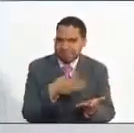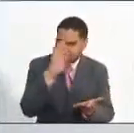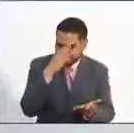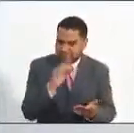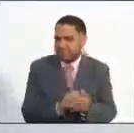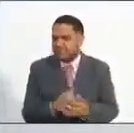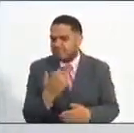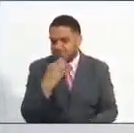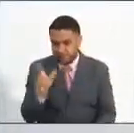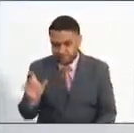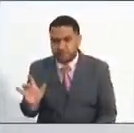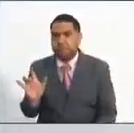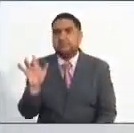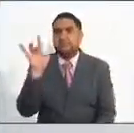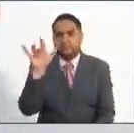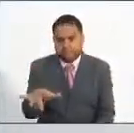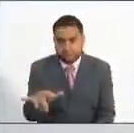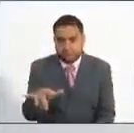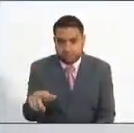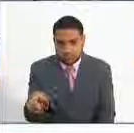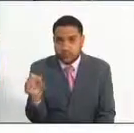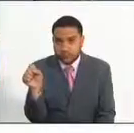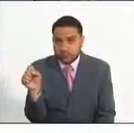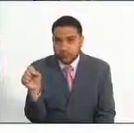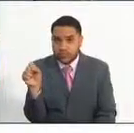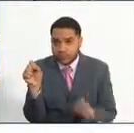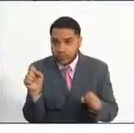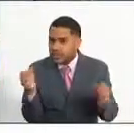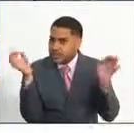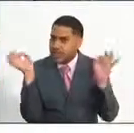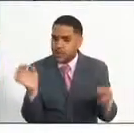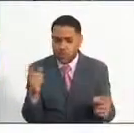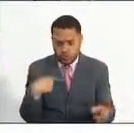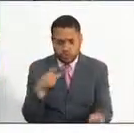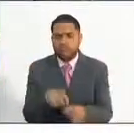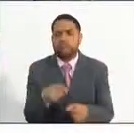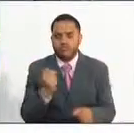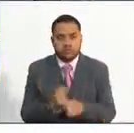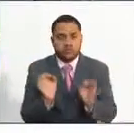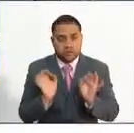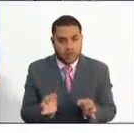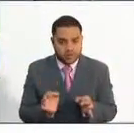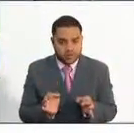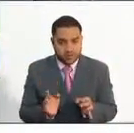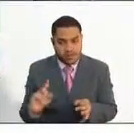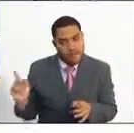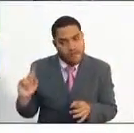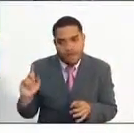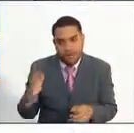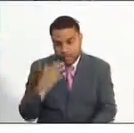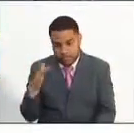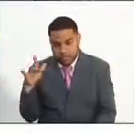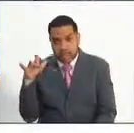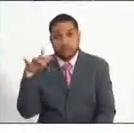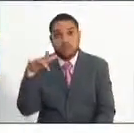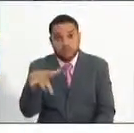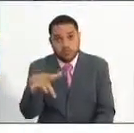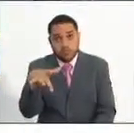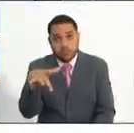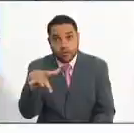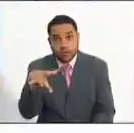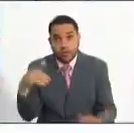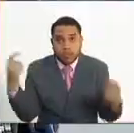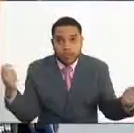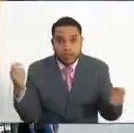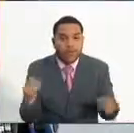presenta a una convocatoria, ¿es seguro que le den un empleo? No, el hecho de presentarse a una convocatoria constituye